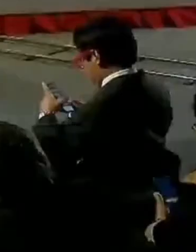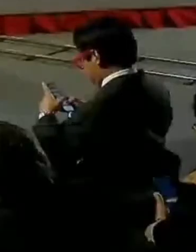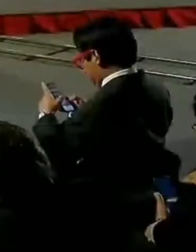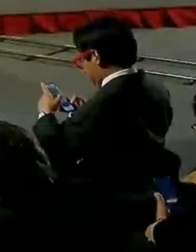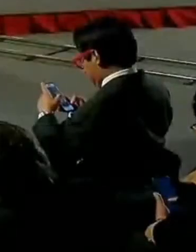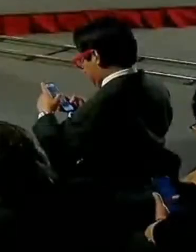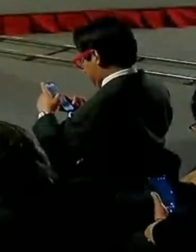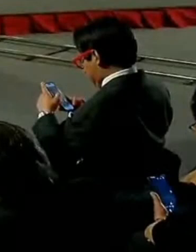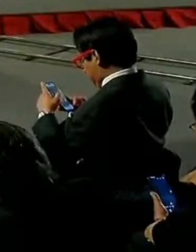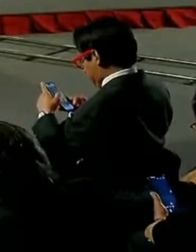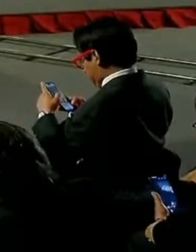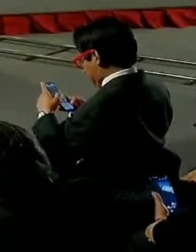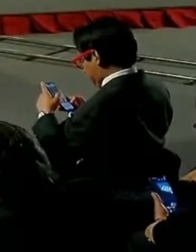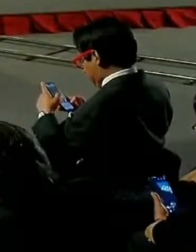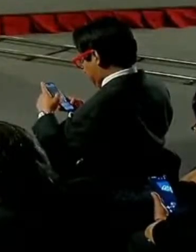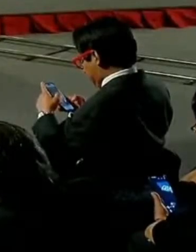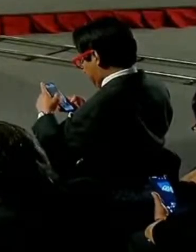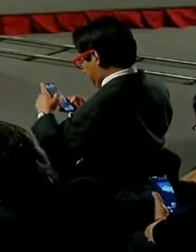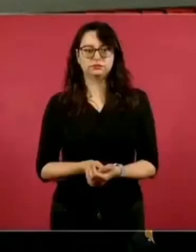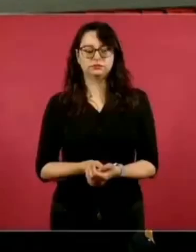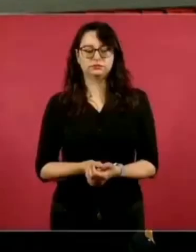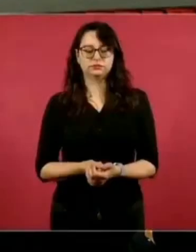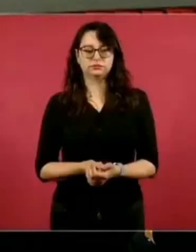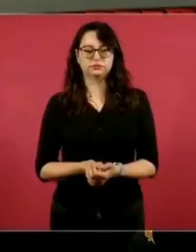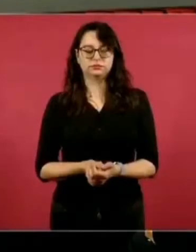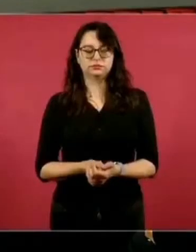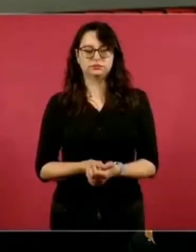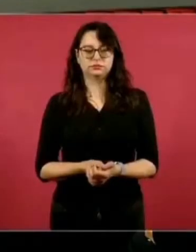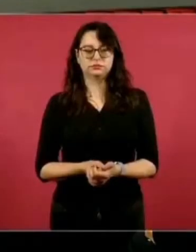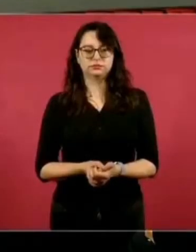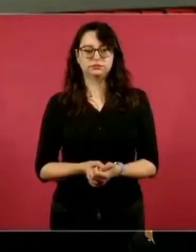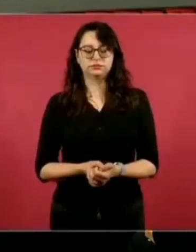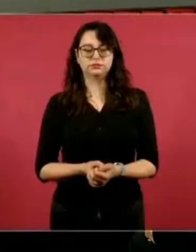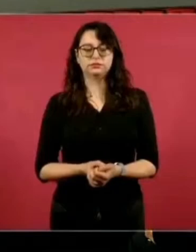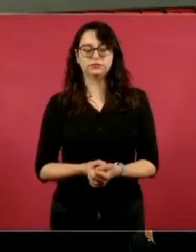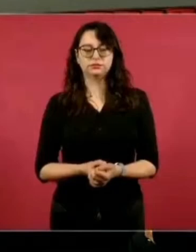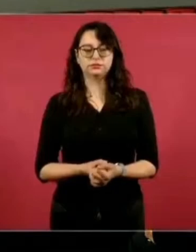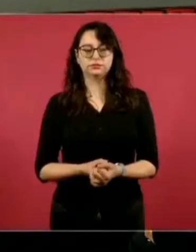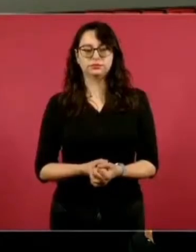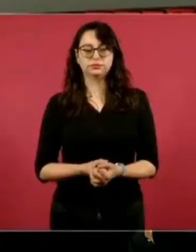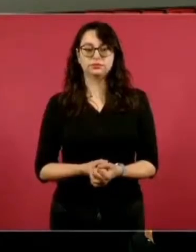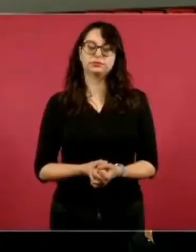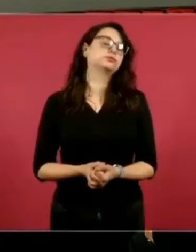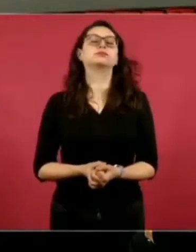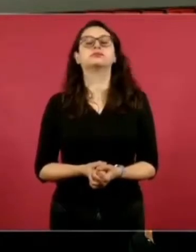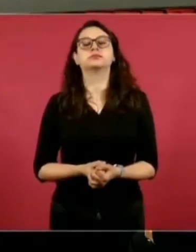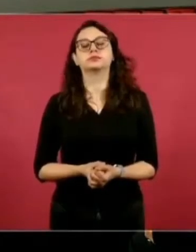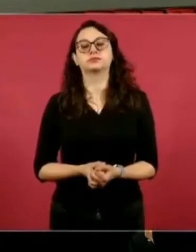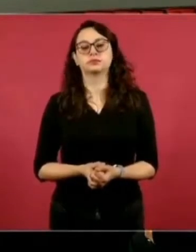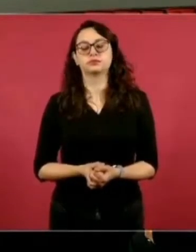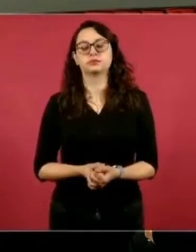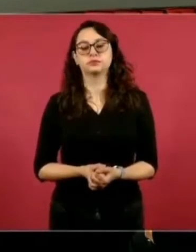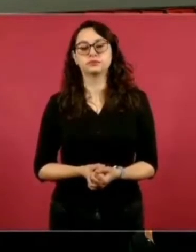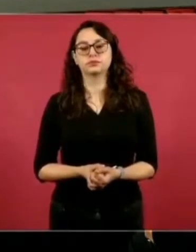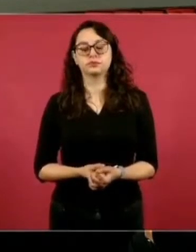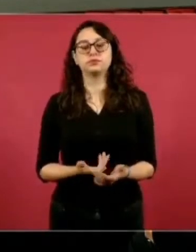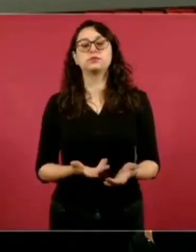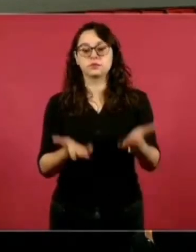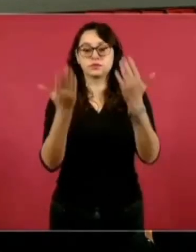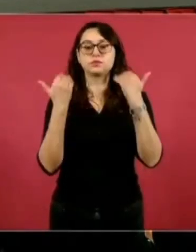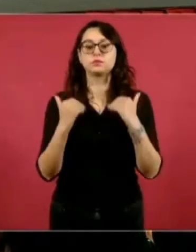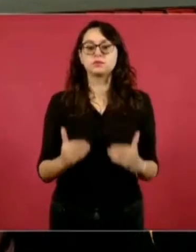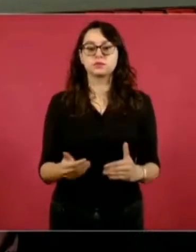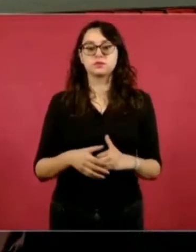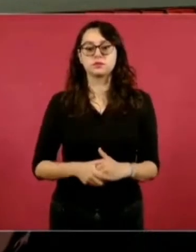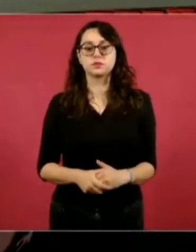llegando a 3 mil 210 claves, mil 483 de medicamentos y mil 727 de material de curación. La siguiente. Bueno,